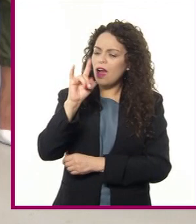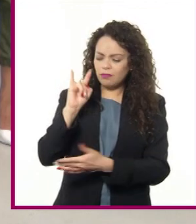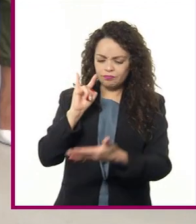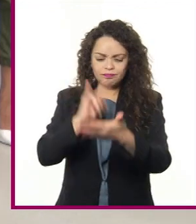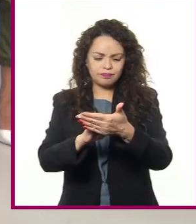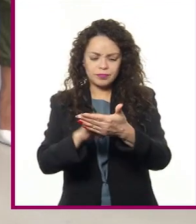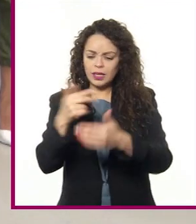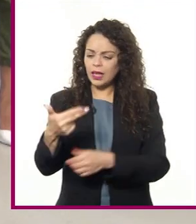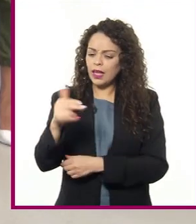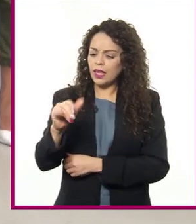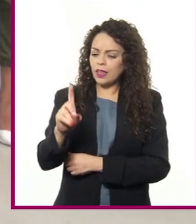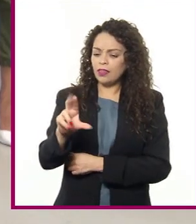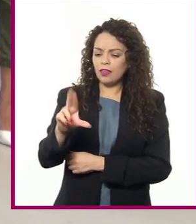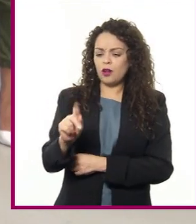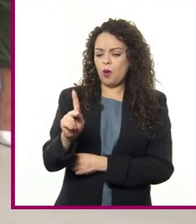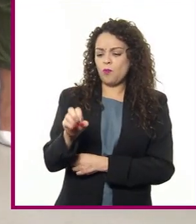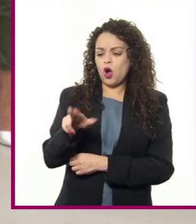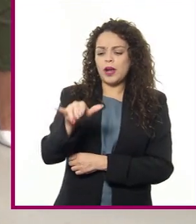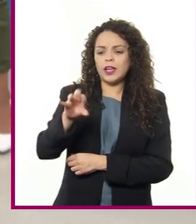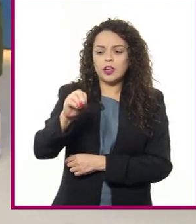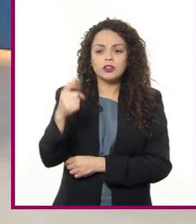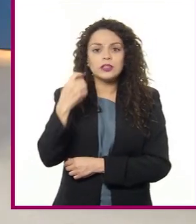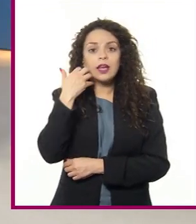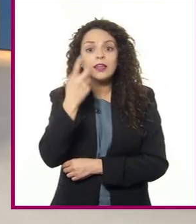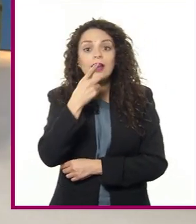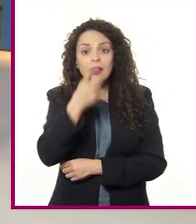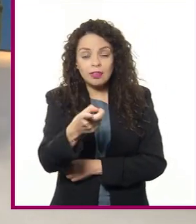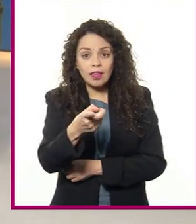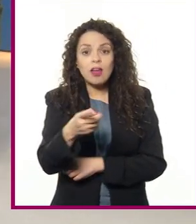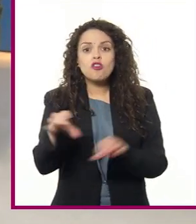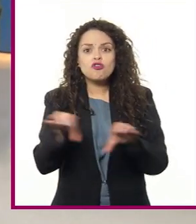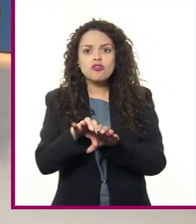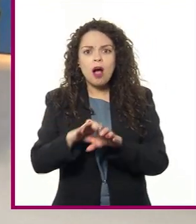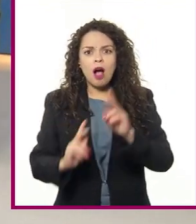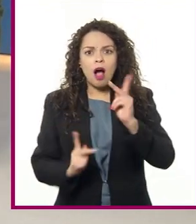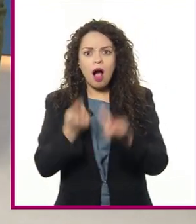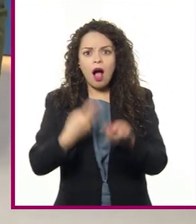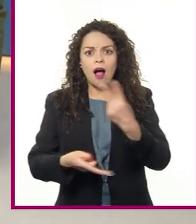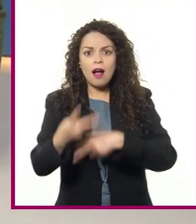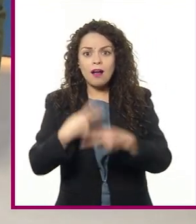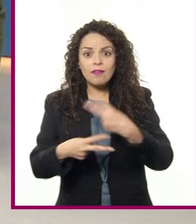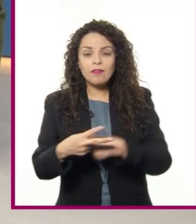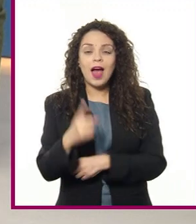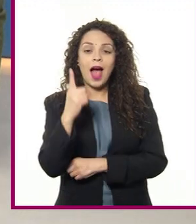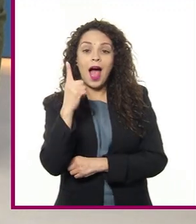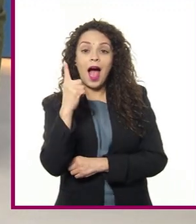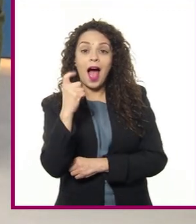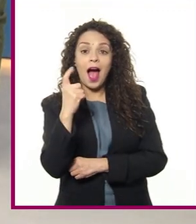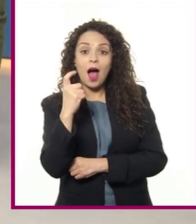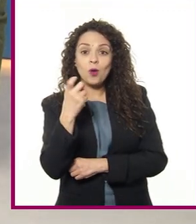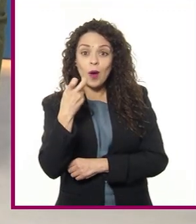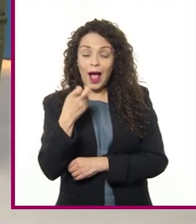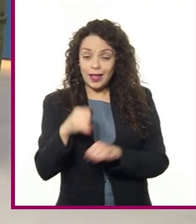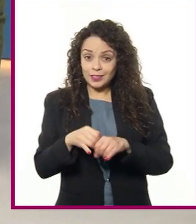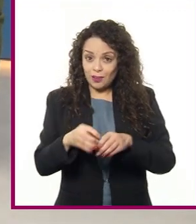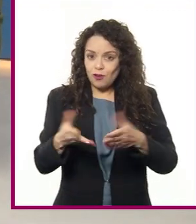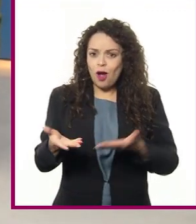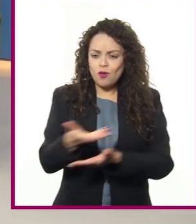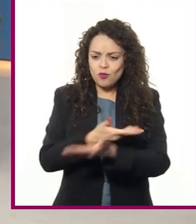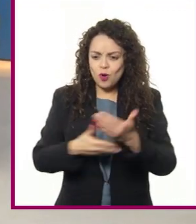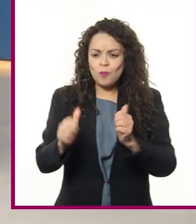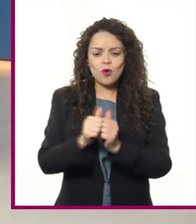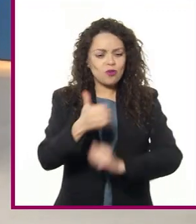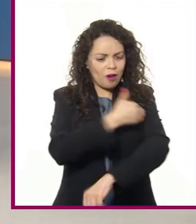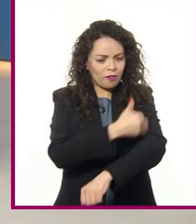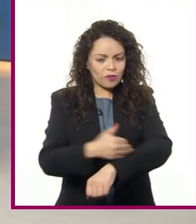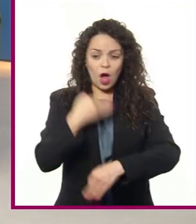hidropónicos, y esto quiere decir que son cultivados en agua. Compartan esta información con sus familias y